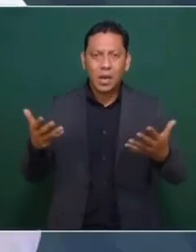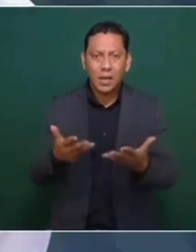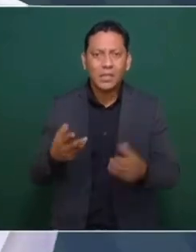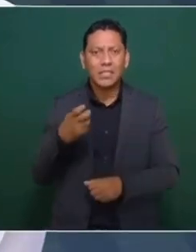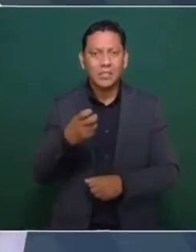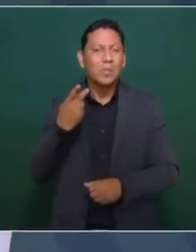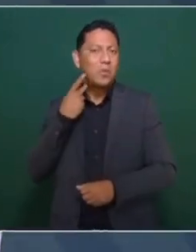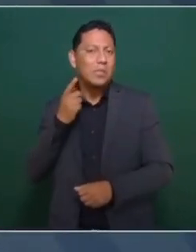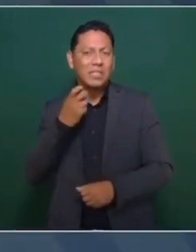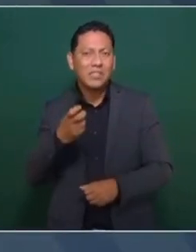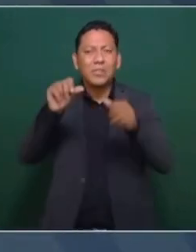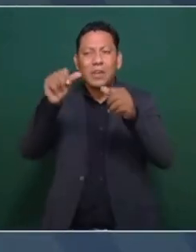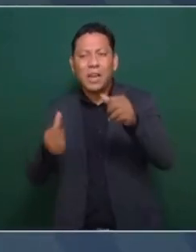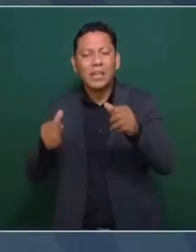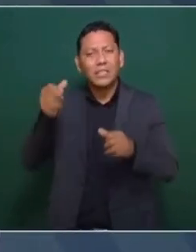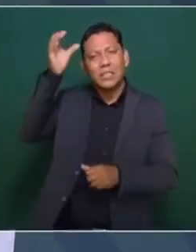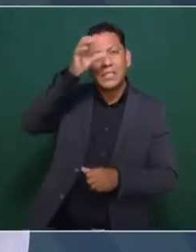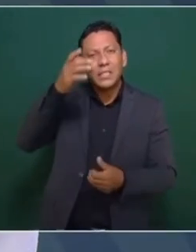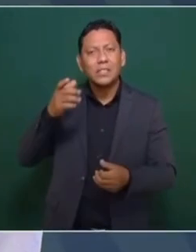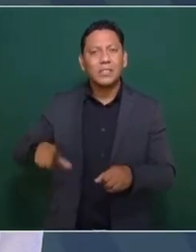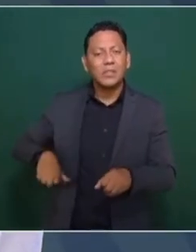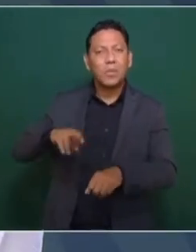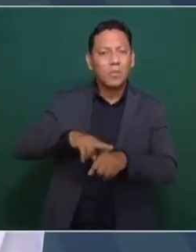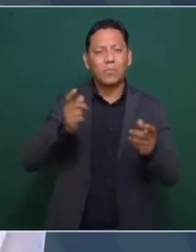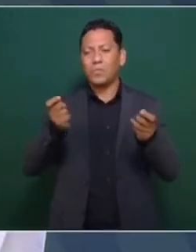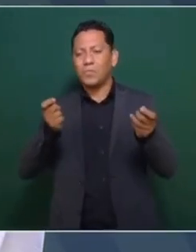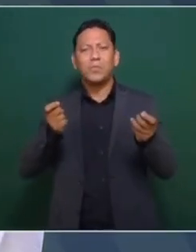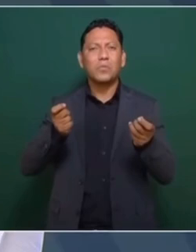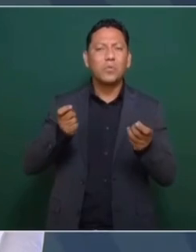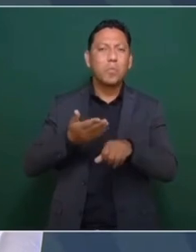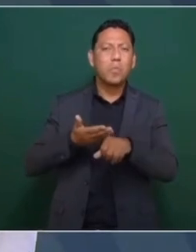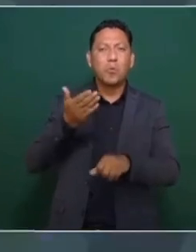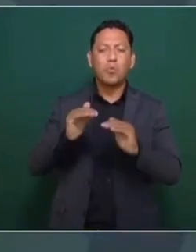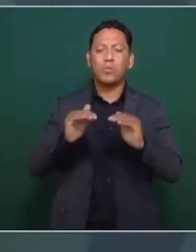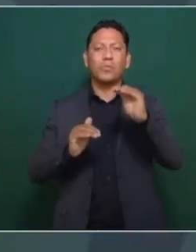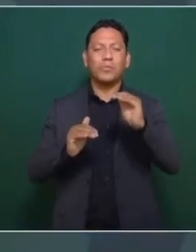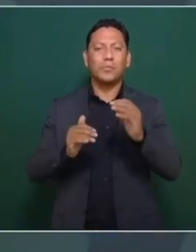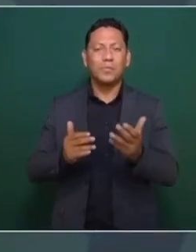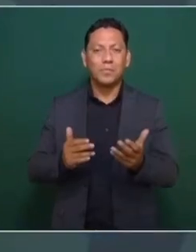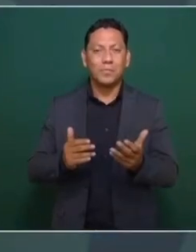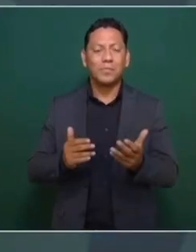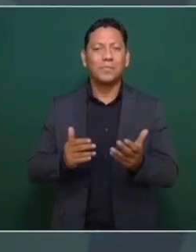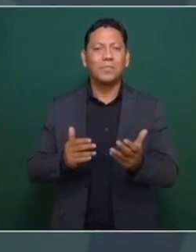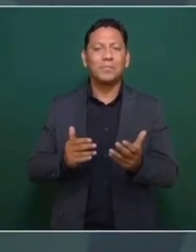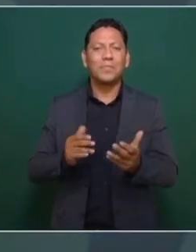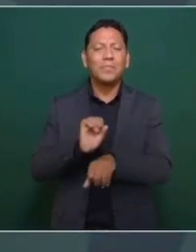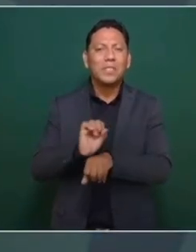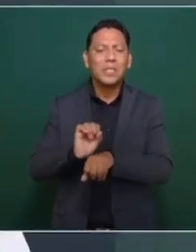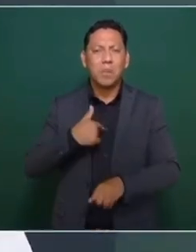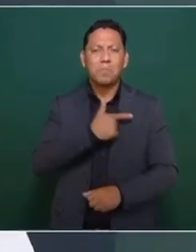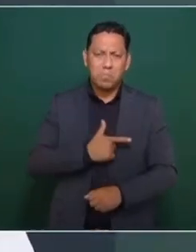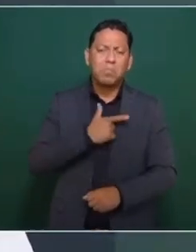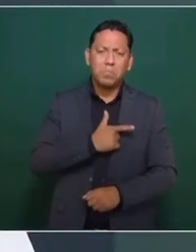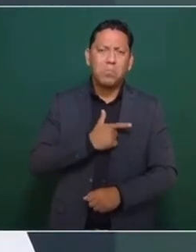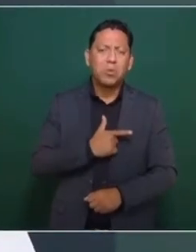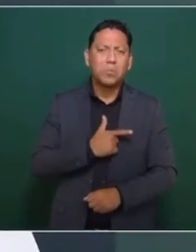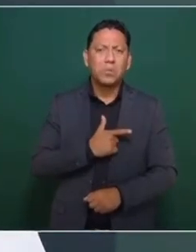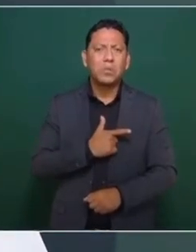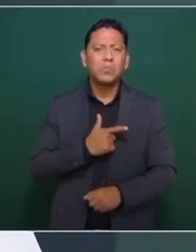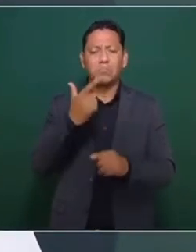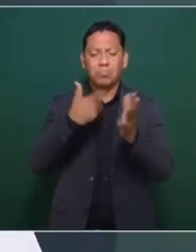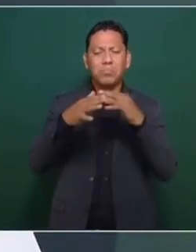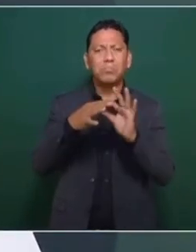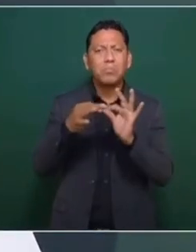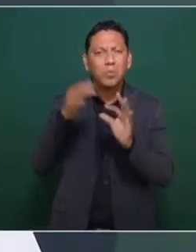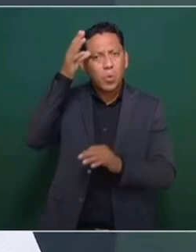La política es el arte, la ciencia de gobernar, es así como muy pomposo. Y de manera sencilla a me gusta que se defina,